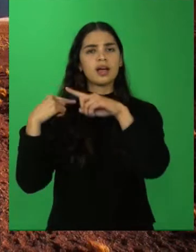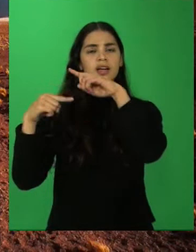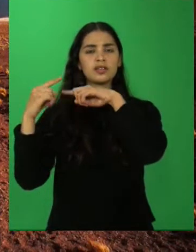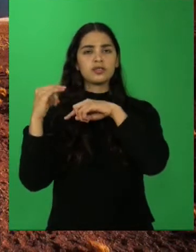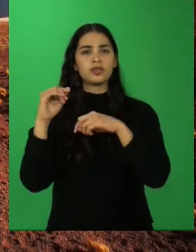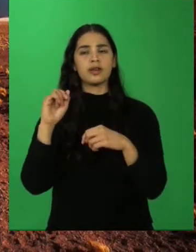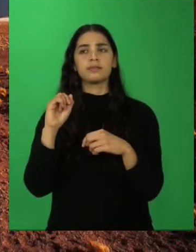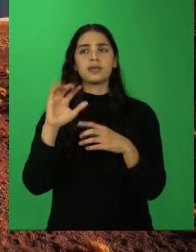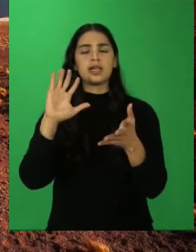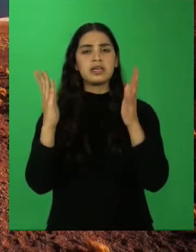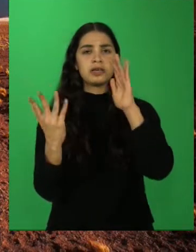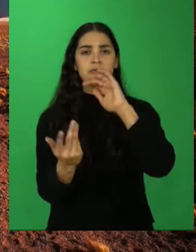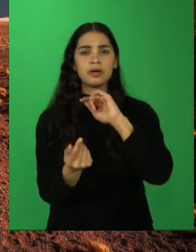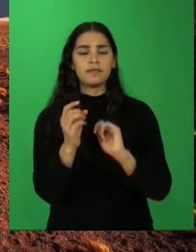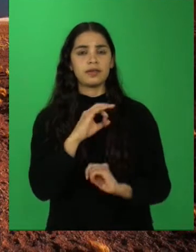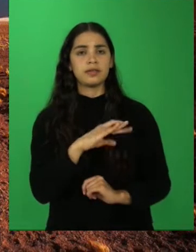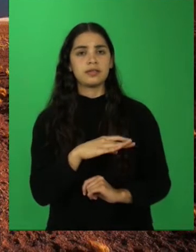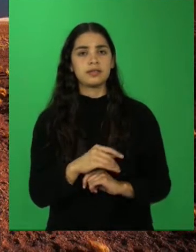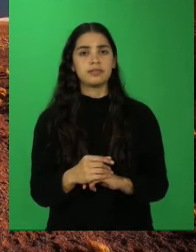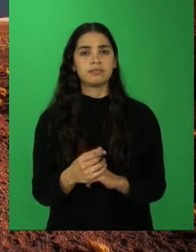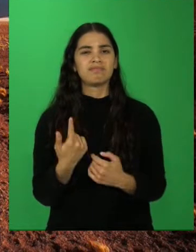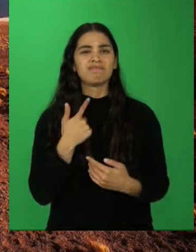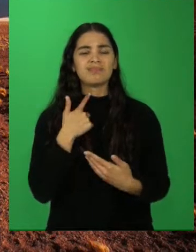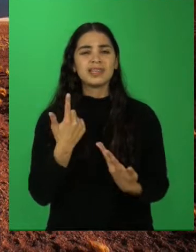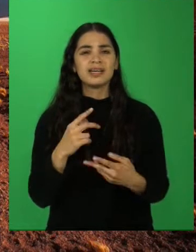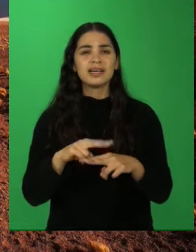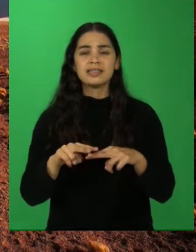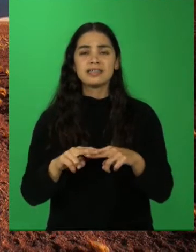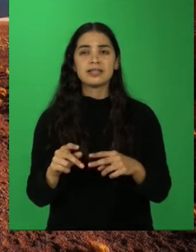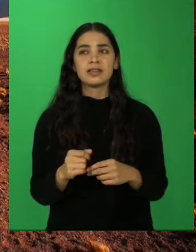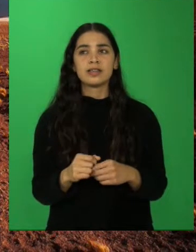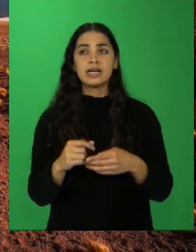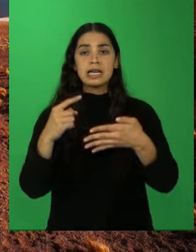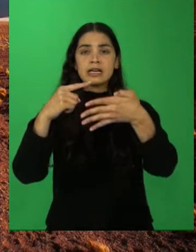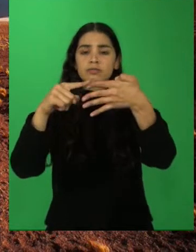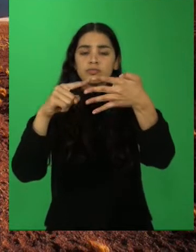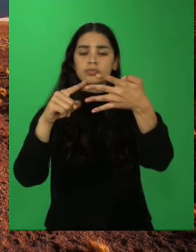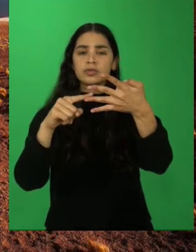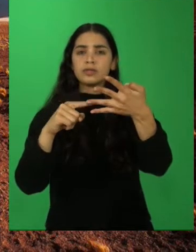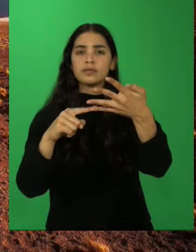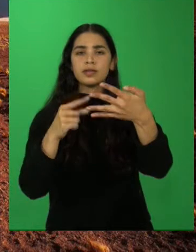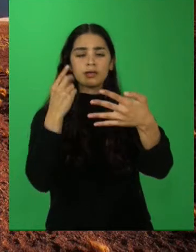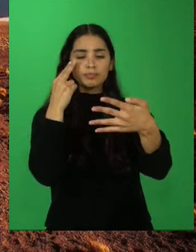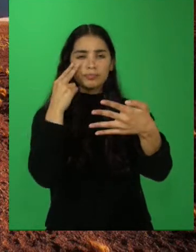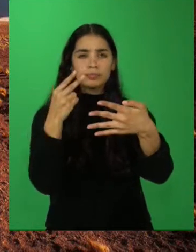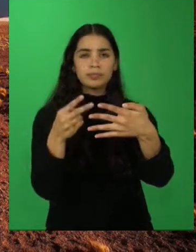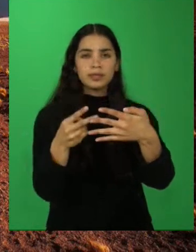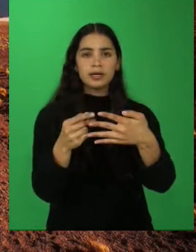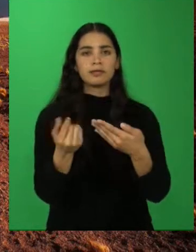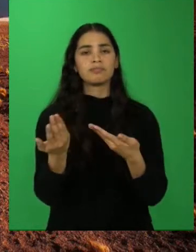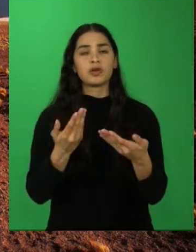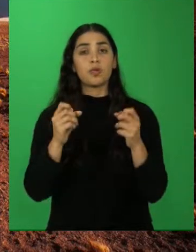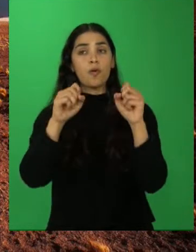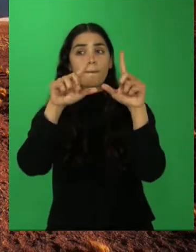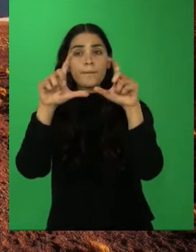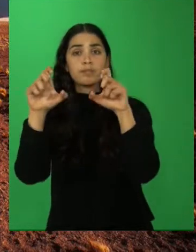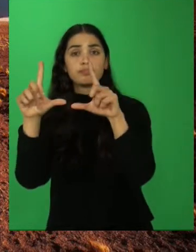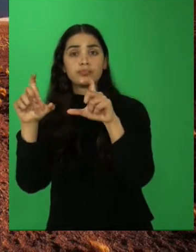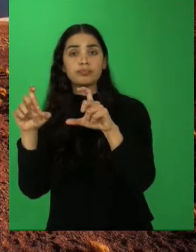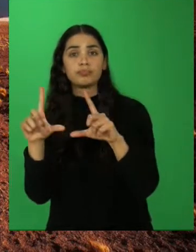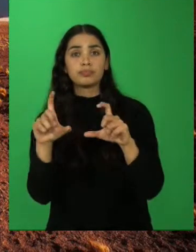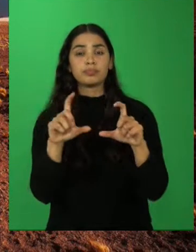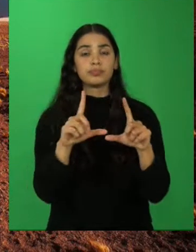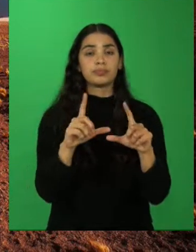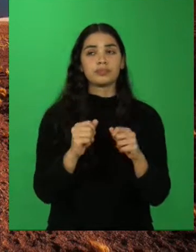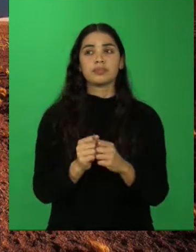es identificar las características de las zonas geográficas de Chile, mediante imágenes, reconociendo la diversidad